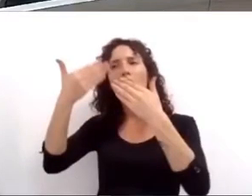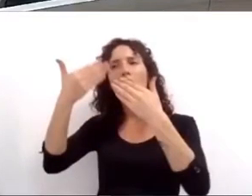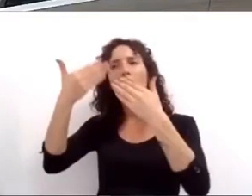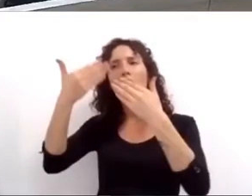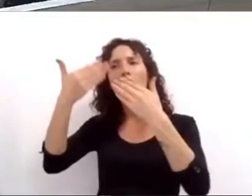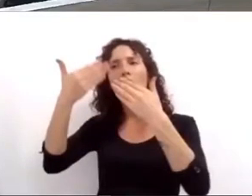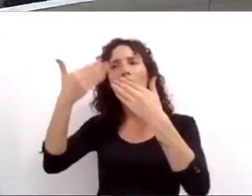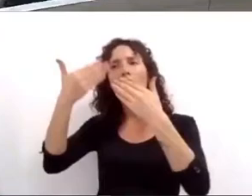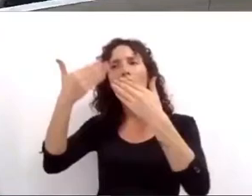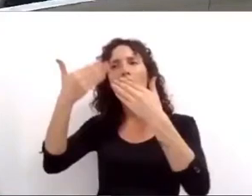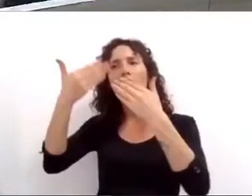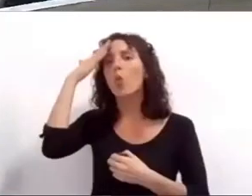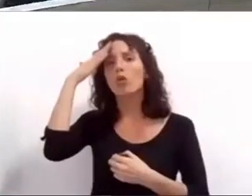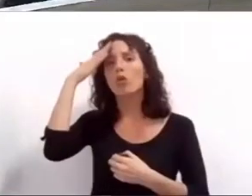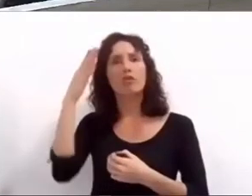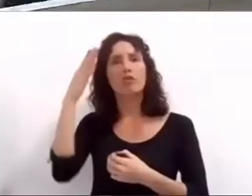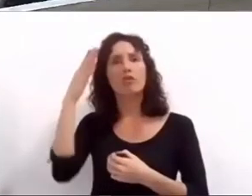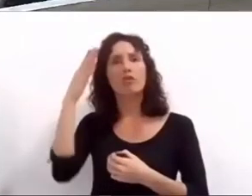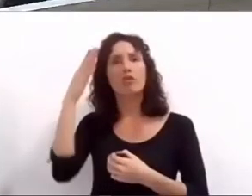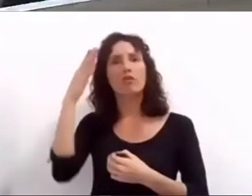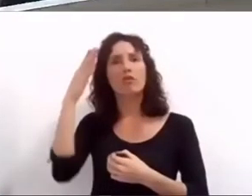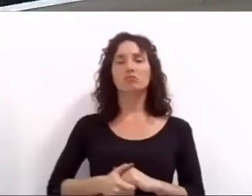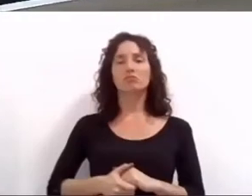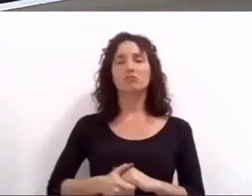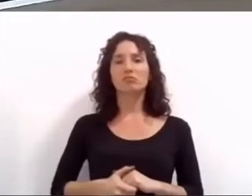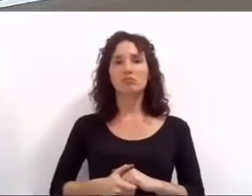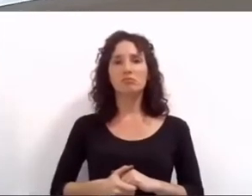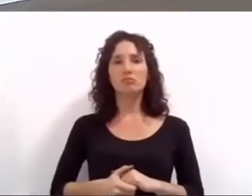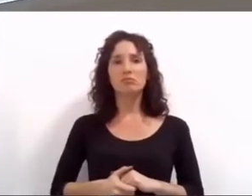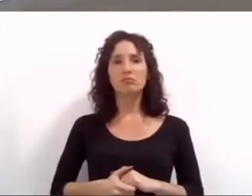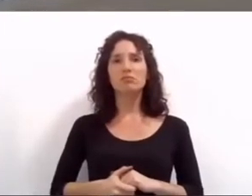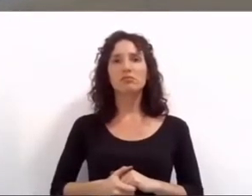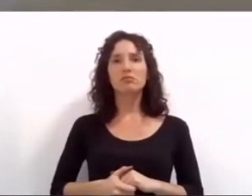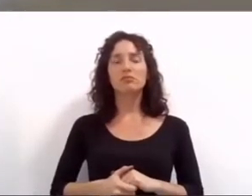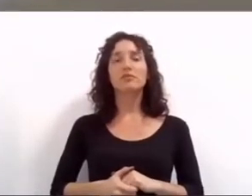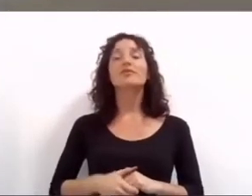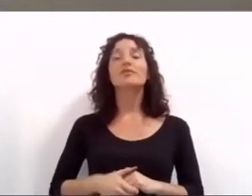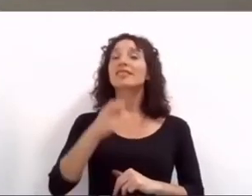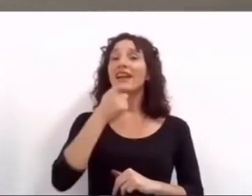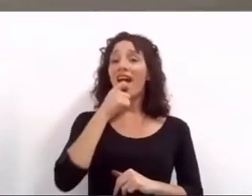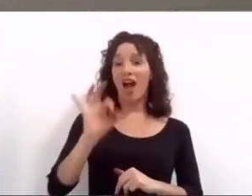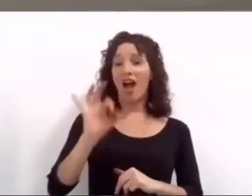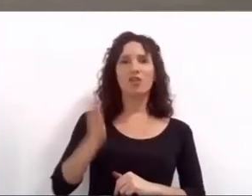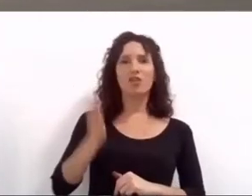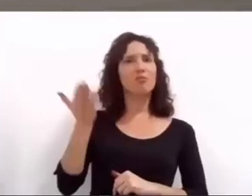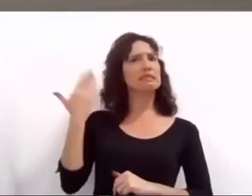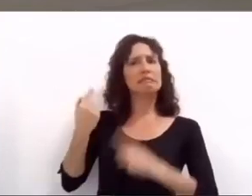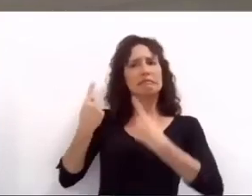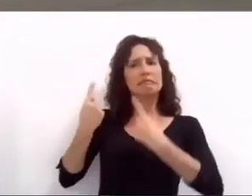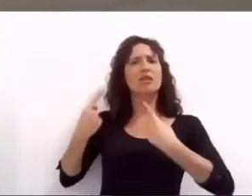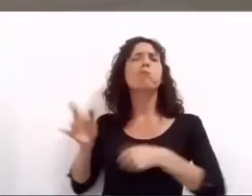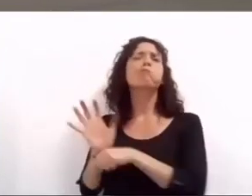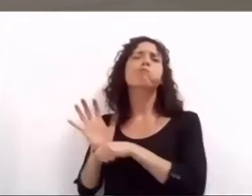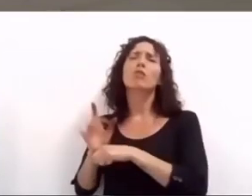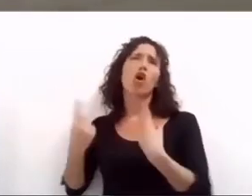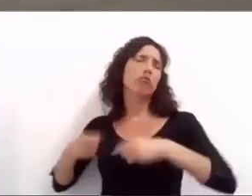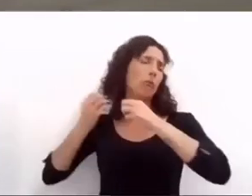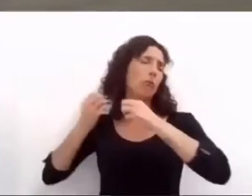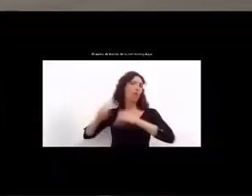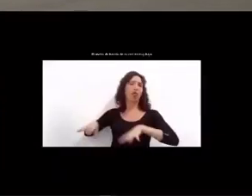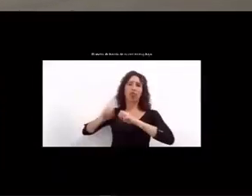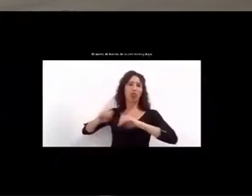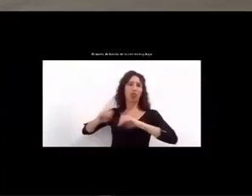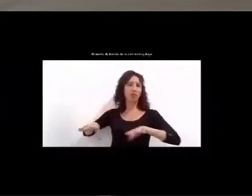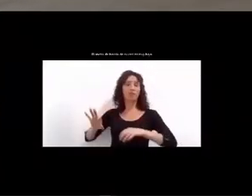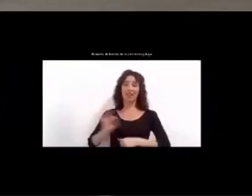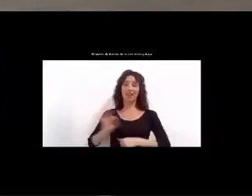si el 2020 fue el año de las pérdidas en el 2021 gestionemos la poética de los retornos volvamos a